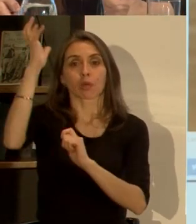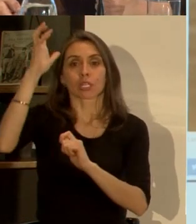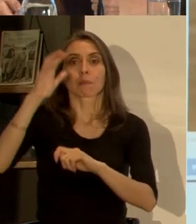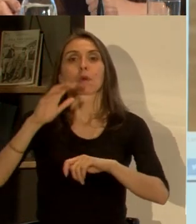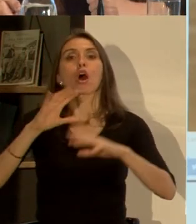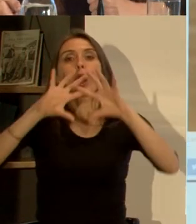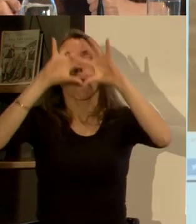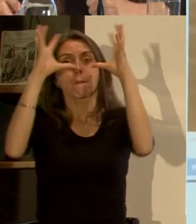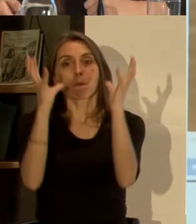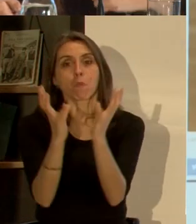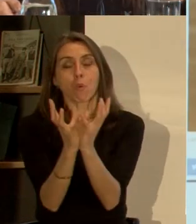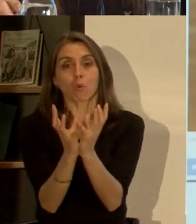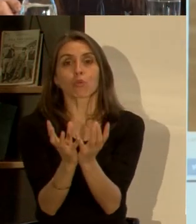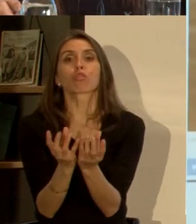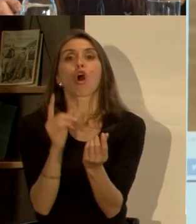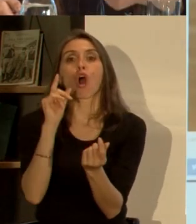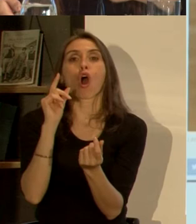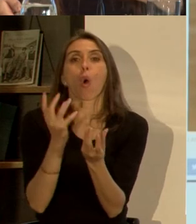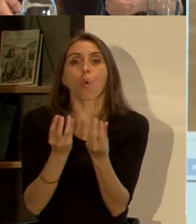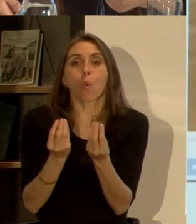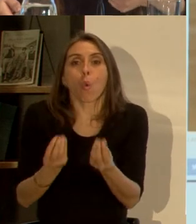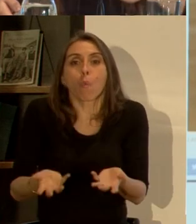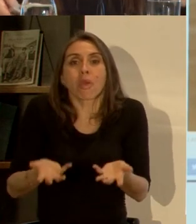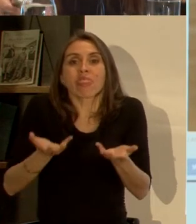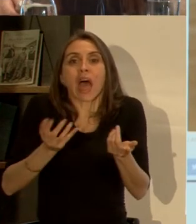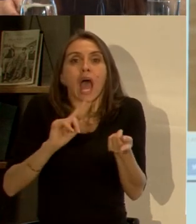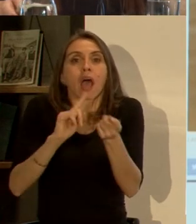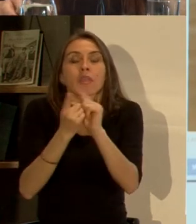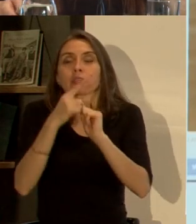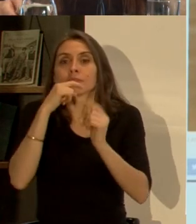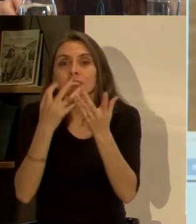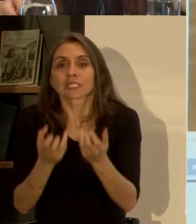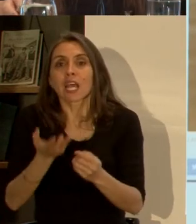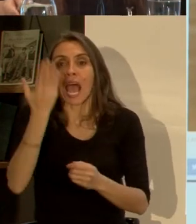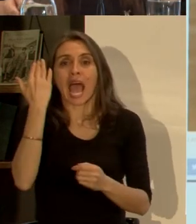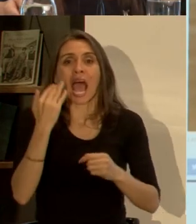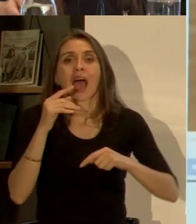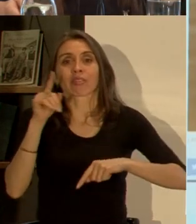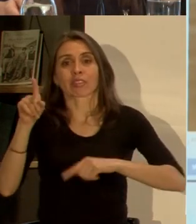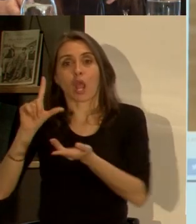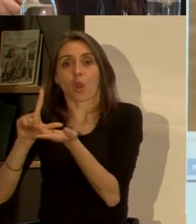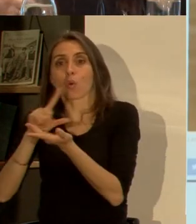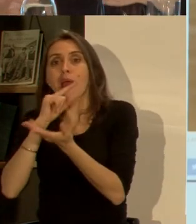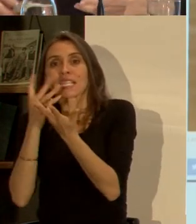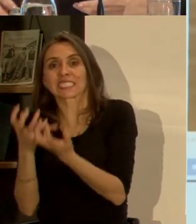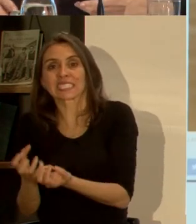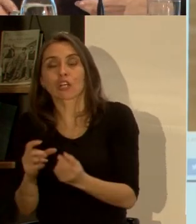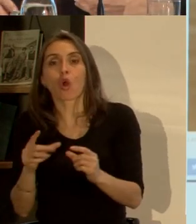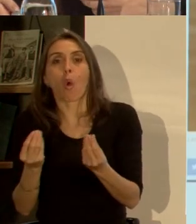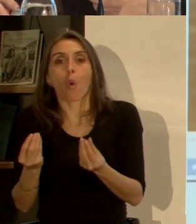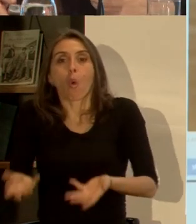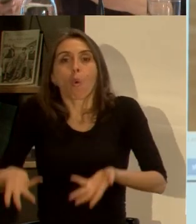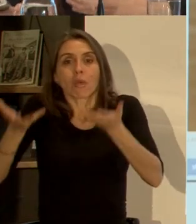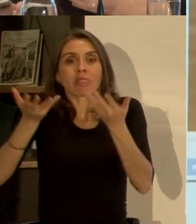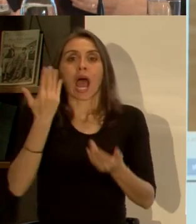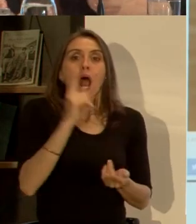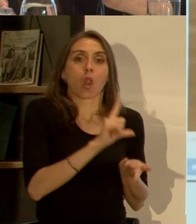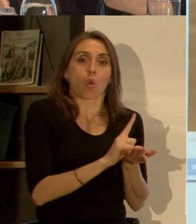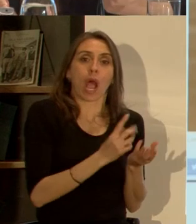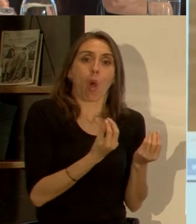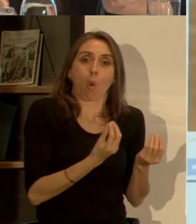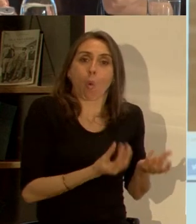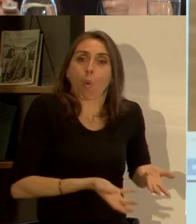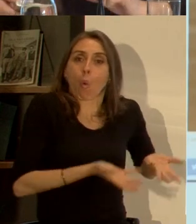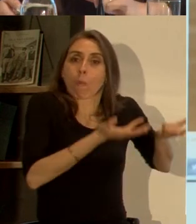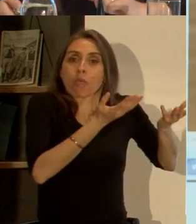humedad del clima verdad aumentan a veces en zonas que eran muy secas ahora hay humedad o viceversa zonas que eran muy